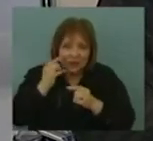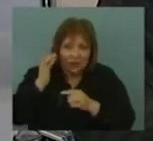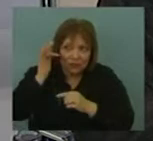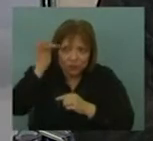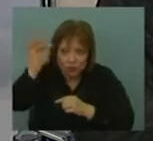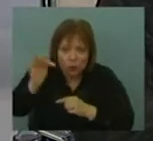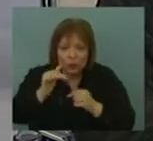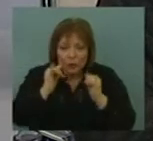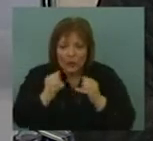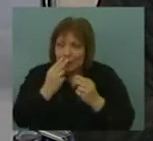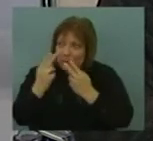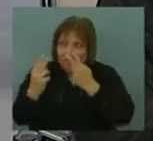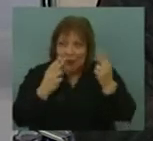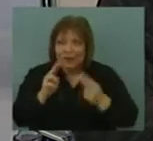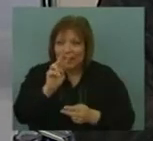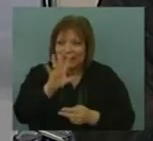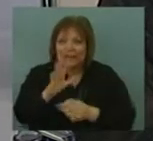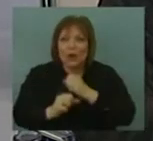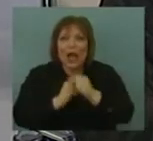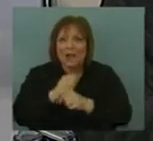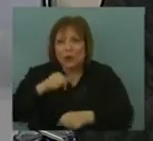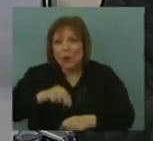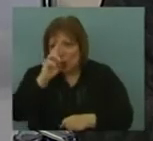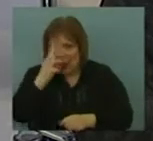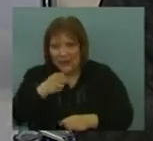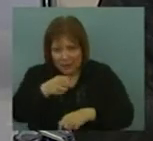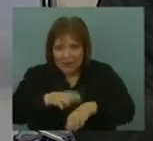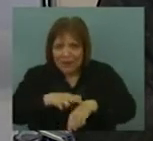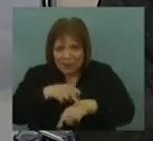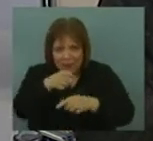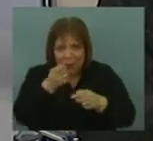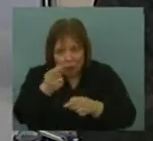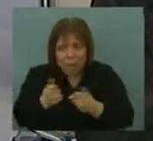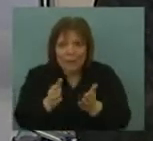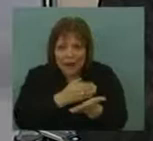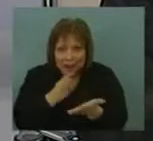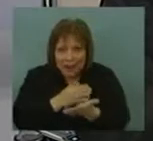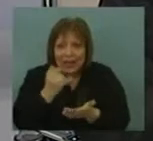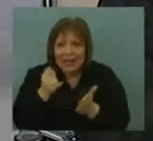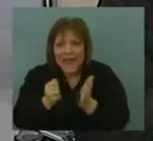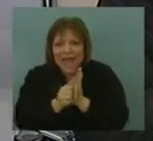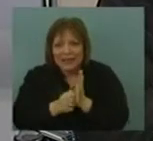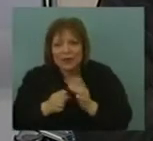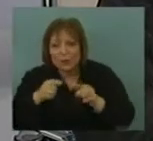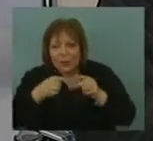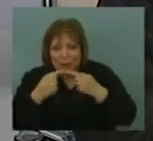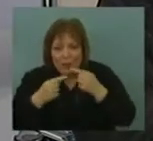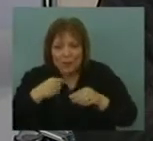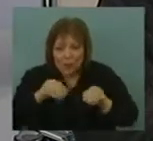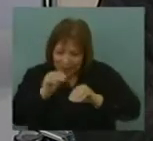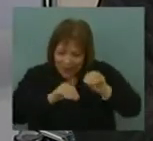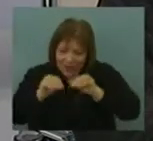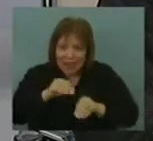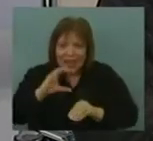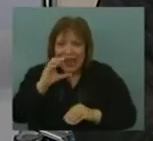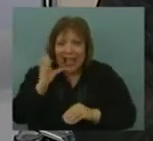de mirar los próximos 25 años de Uruguay. Yo recomiendo la lectura del libro y del artículo que vamos a hablar, que lo elaboramos junto con